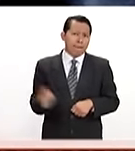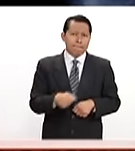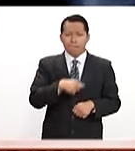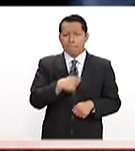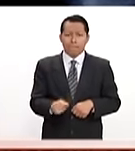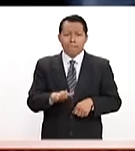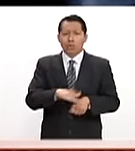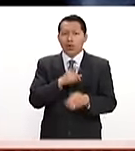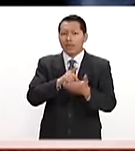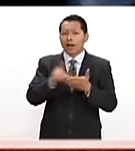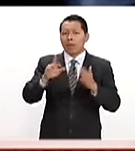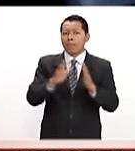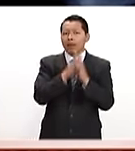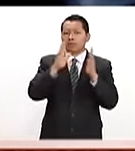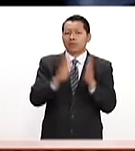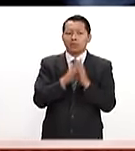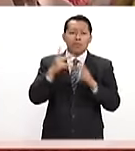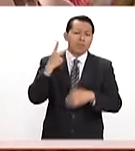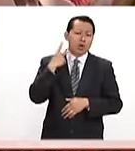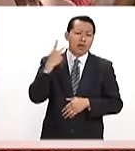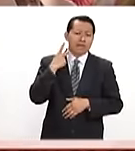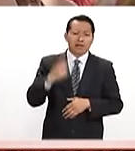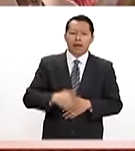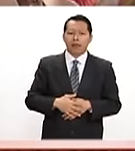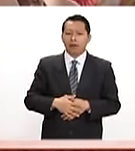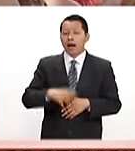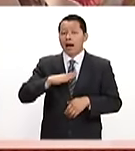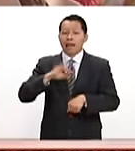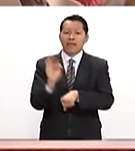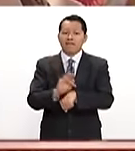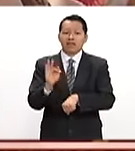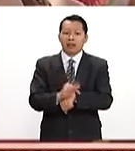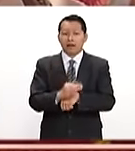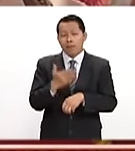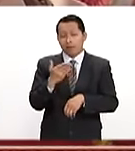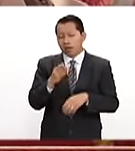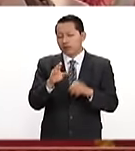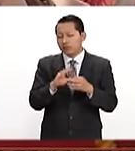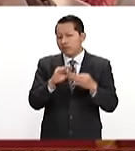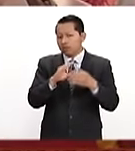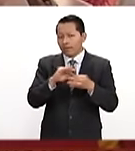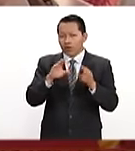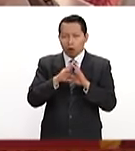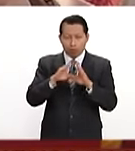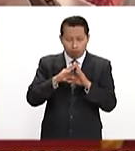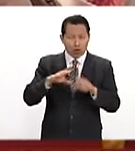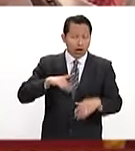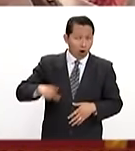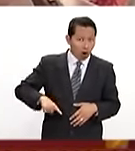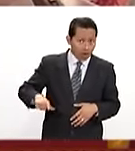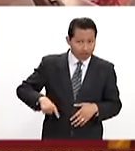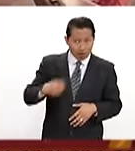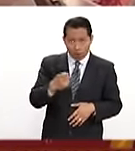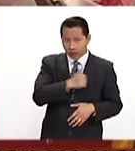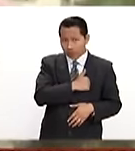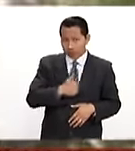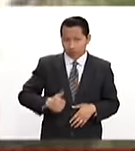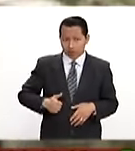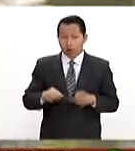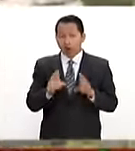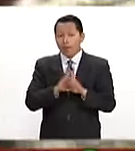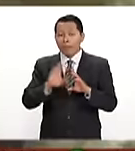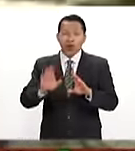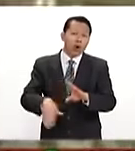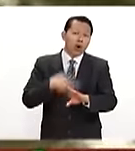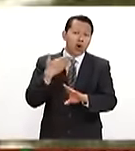exigió su derecho a la participación política. La Defensoría requirió que los servidores públicos de ese ayuntamiento se abstuviesen de causar